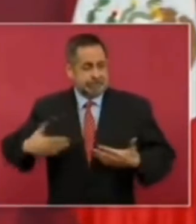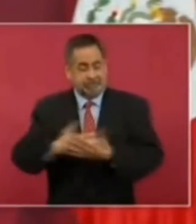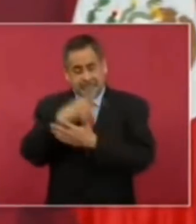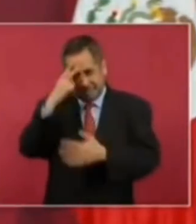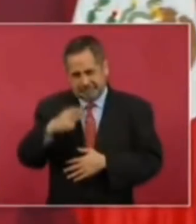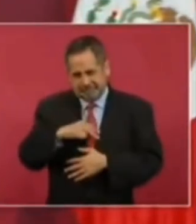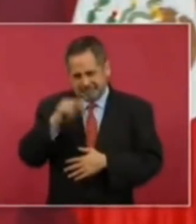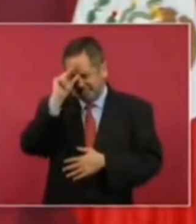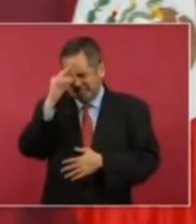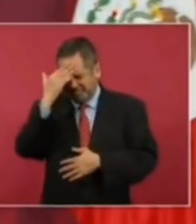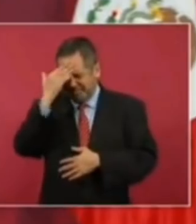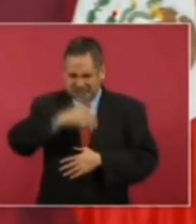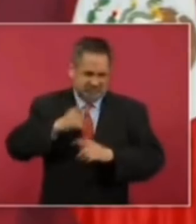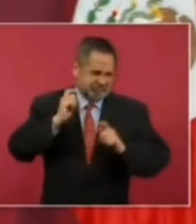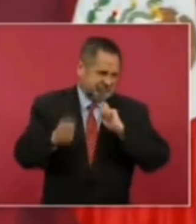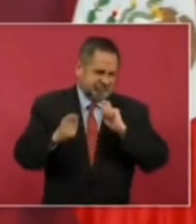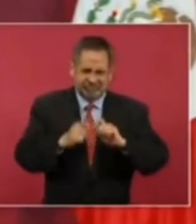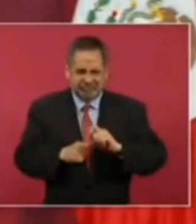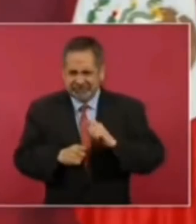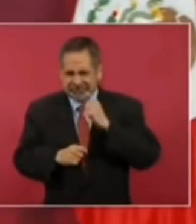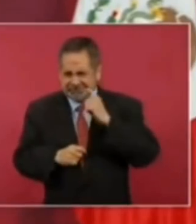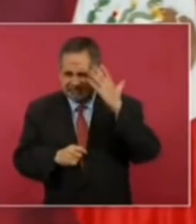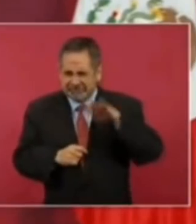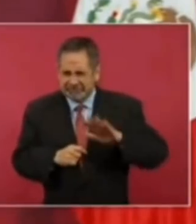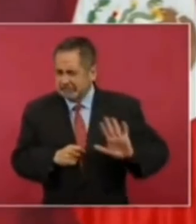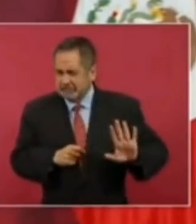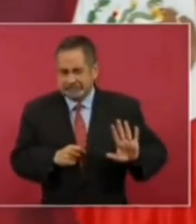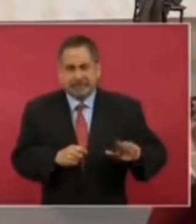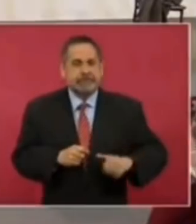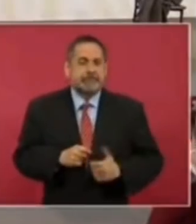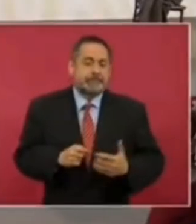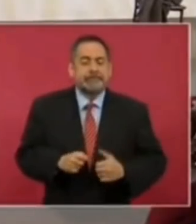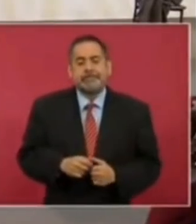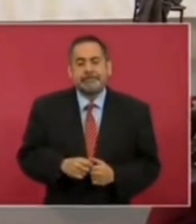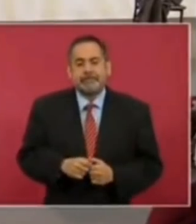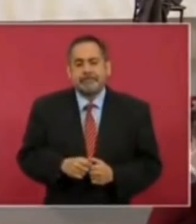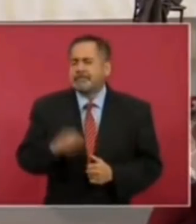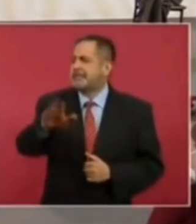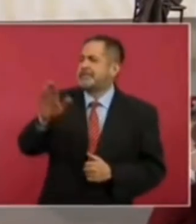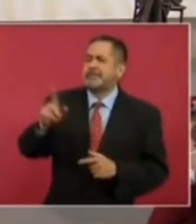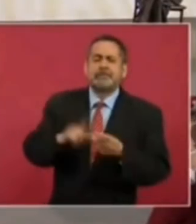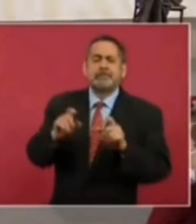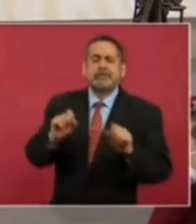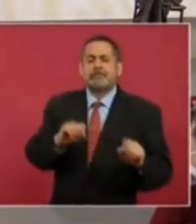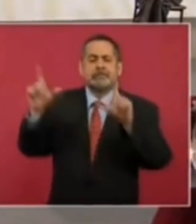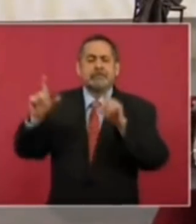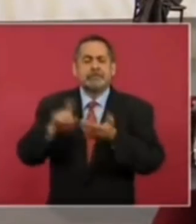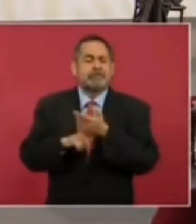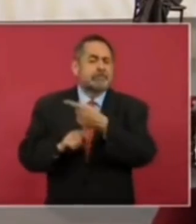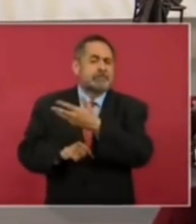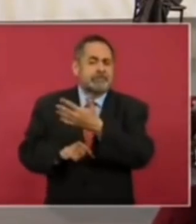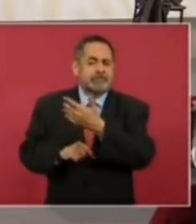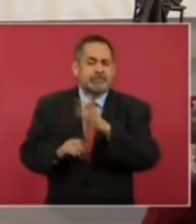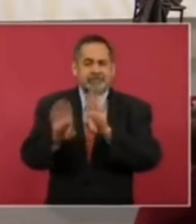que es una agresión en contra del movimiento feminista. Pero en cambio,